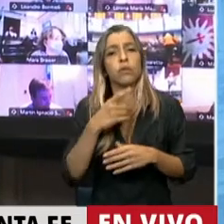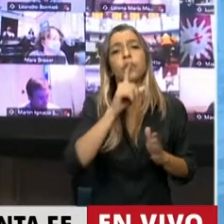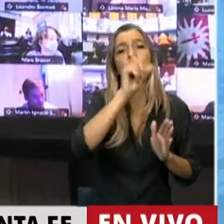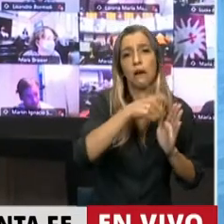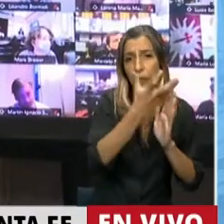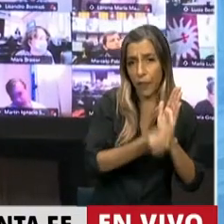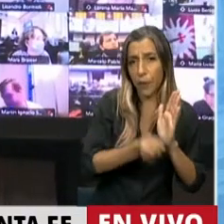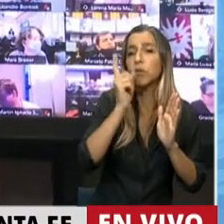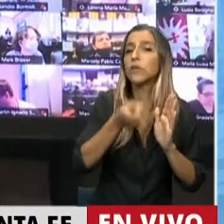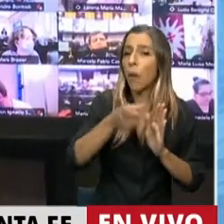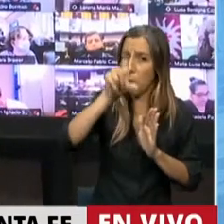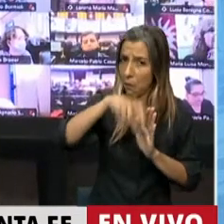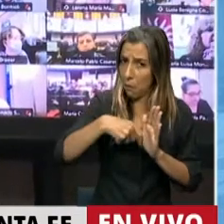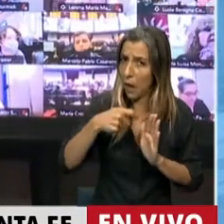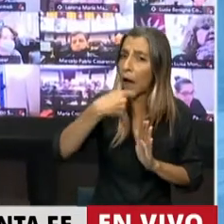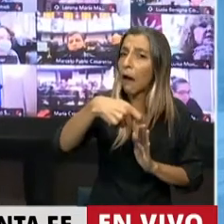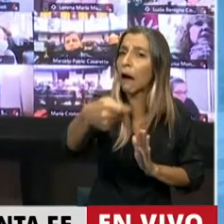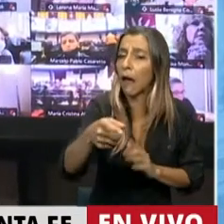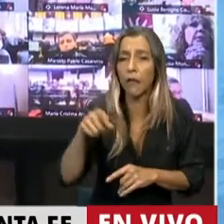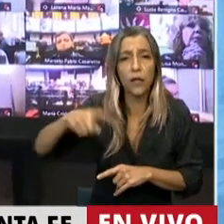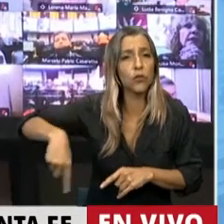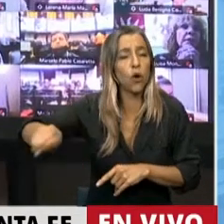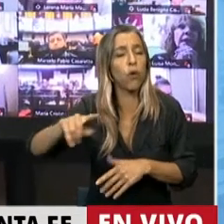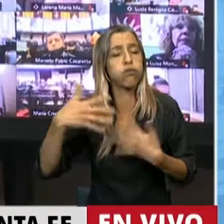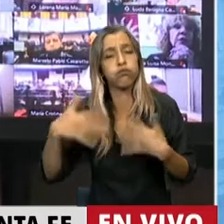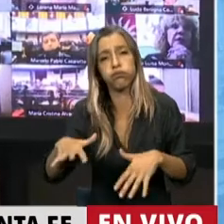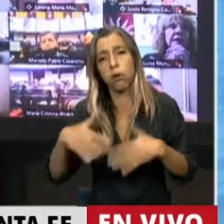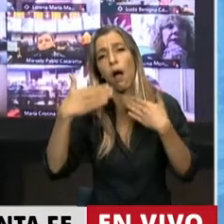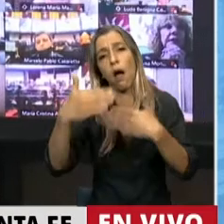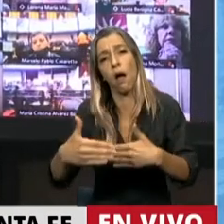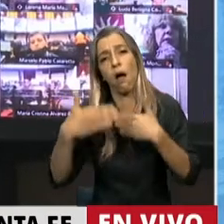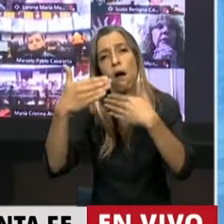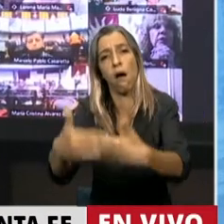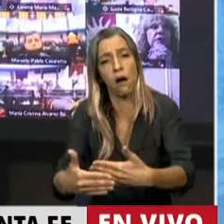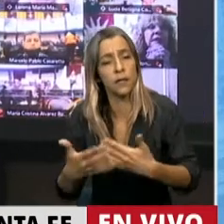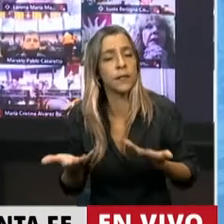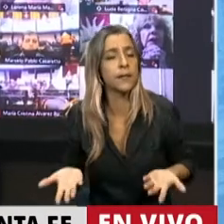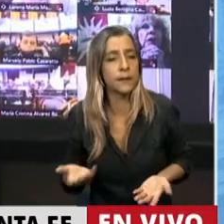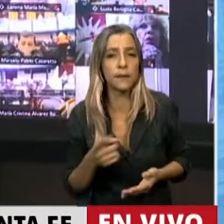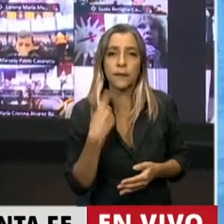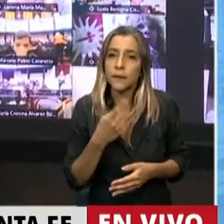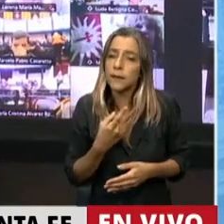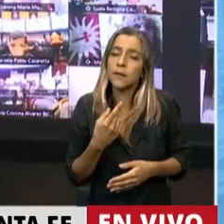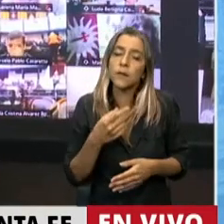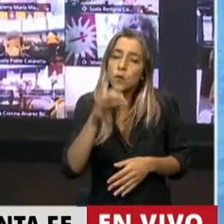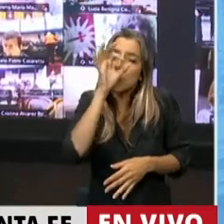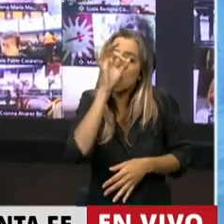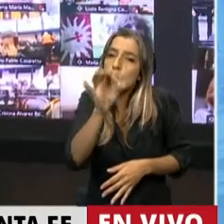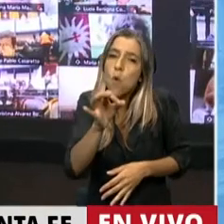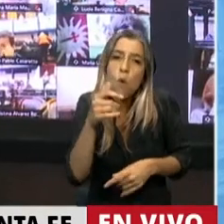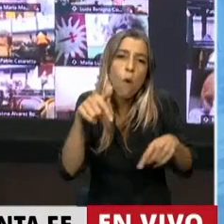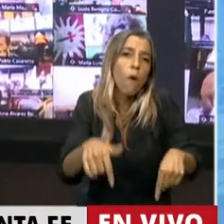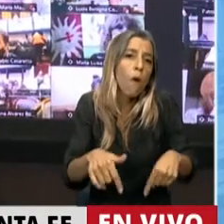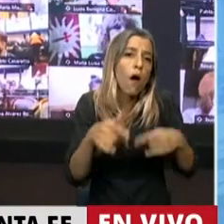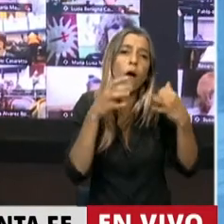débito como de crédito. Nunca se pudo llegar al recinto de la Cámara de Diputados a tratar